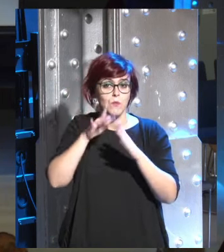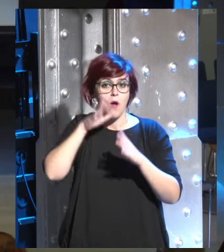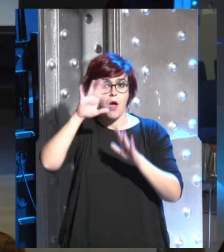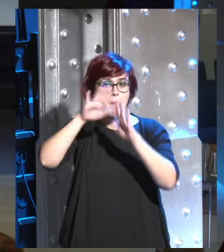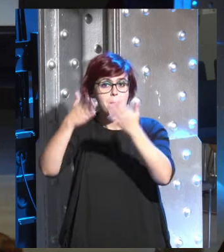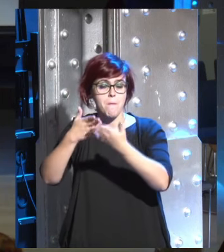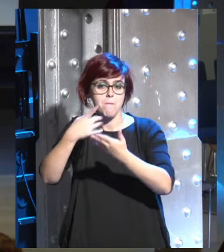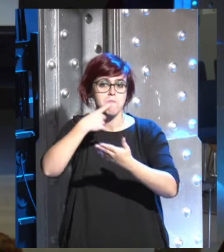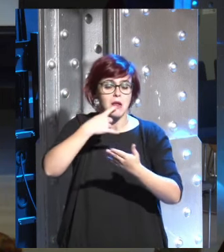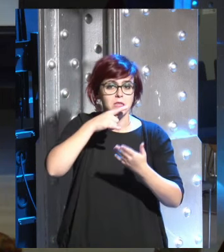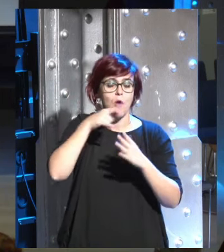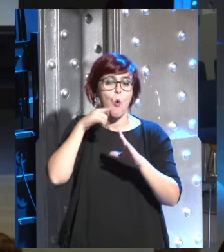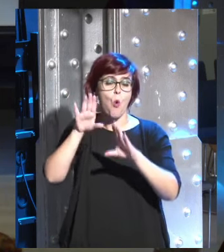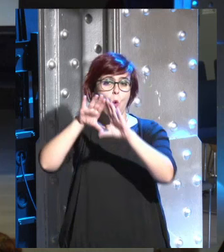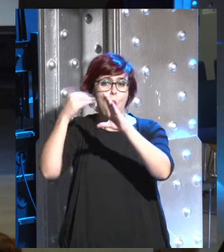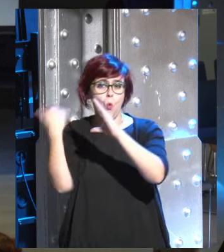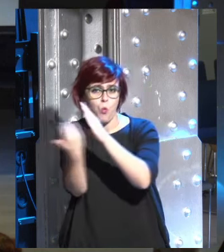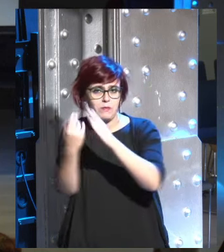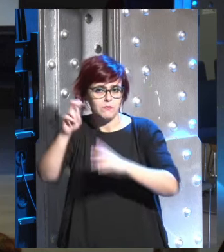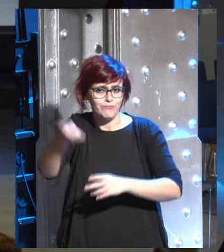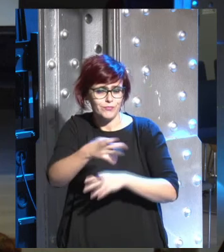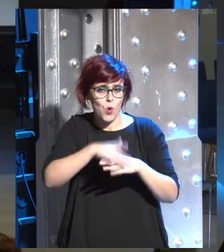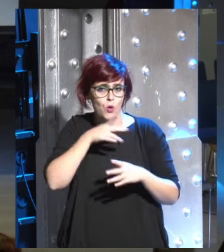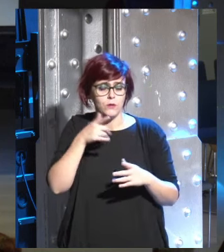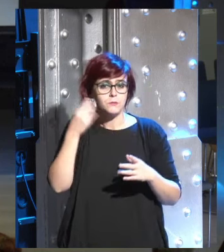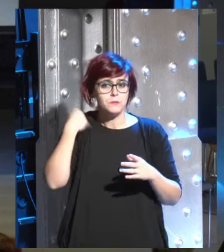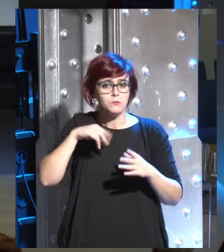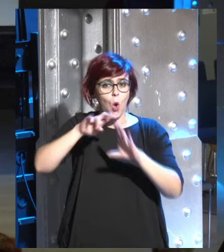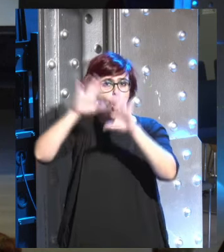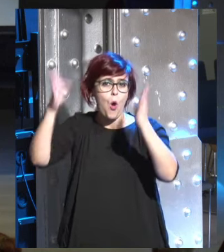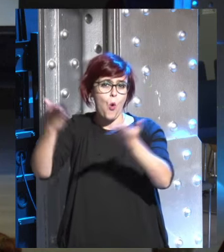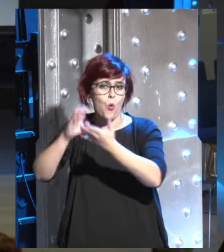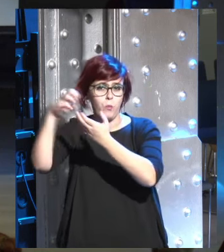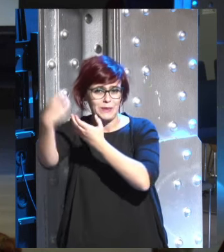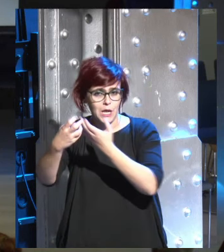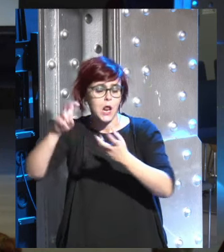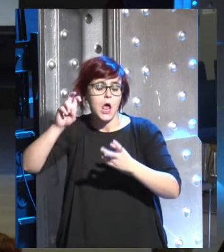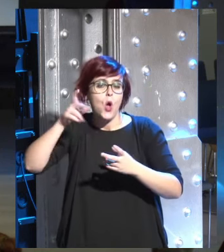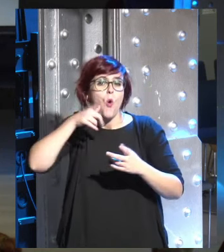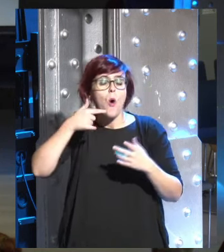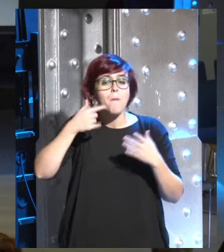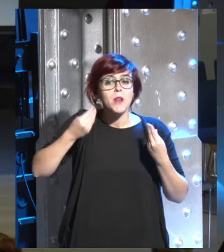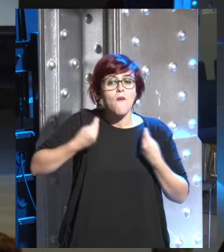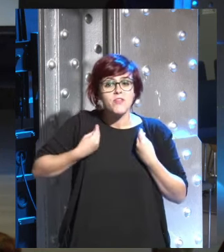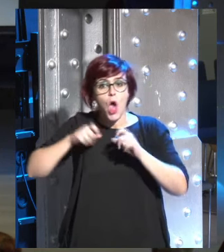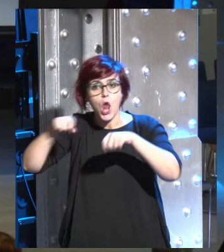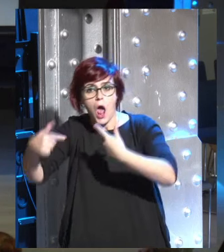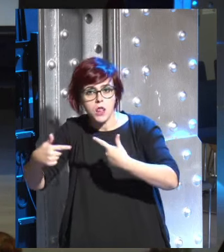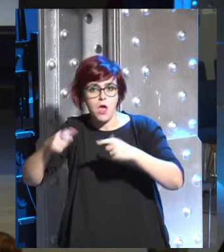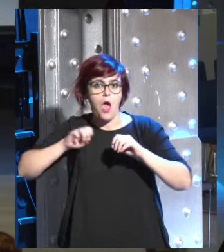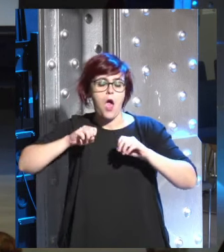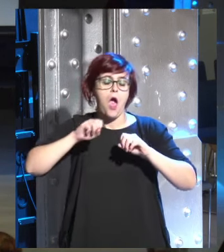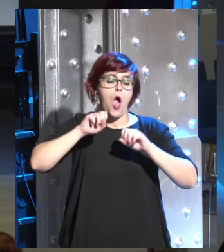en Marte en Júpiter o en otros planetas pero una vez que cambias de la vida orgánica a la vida inorgánica